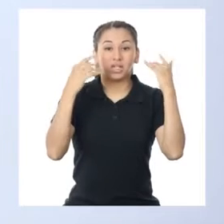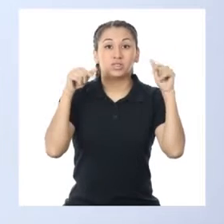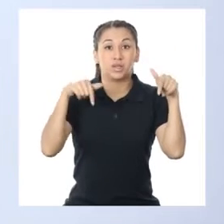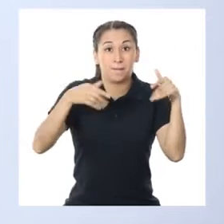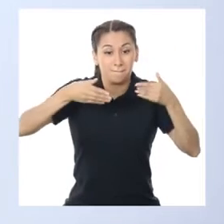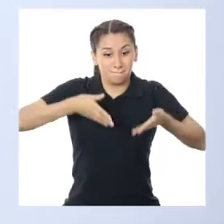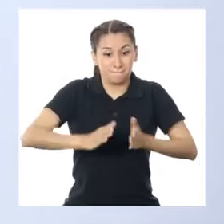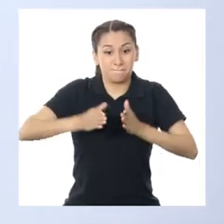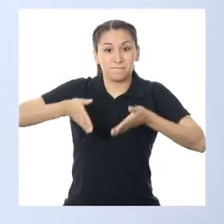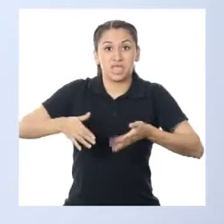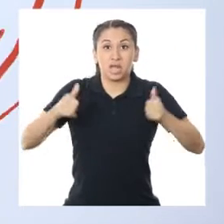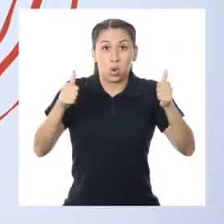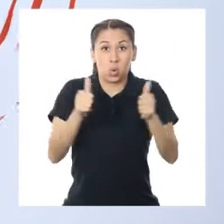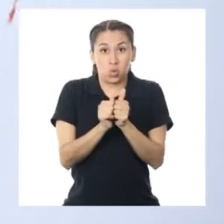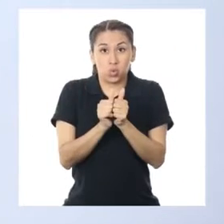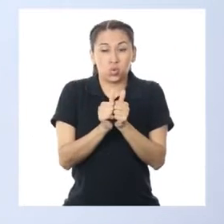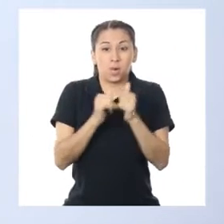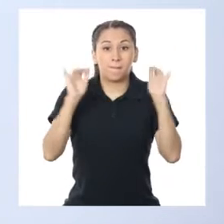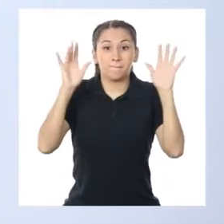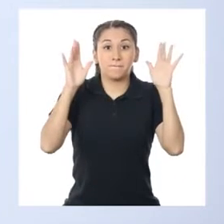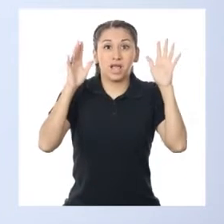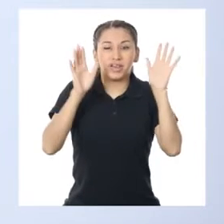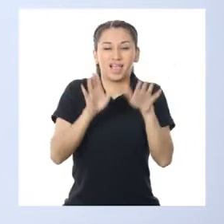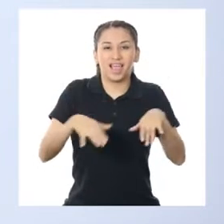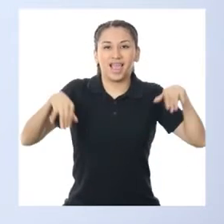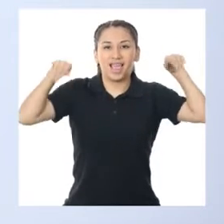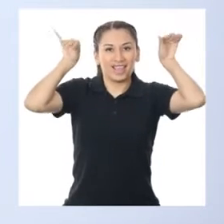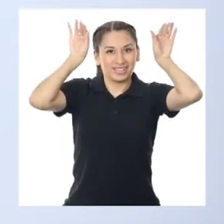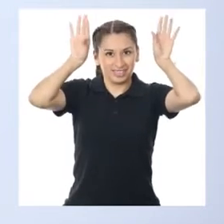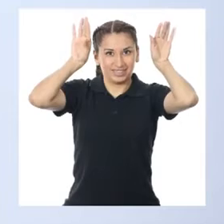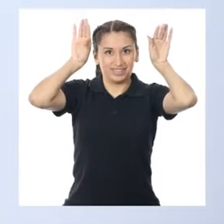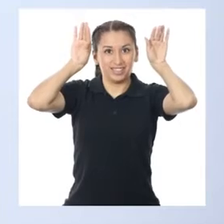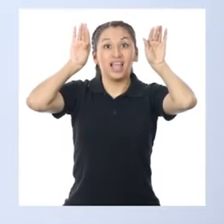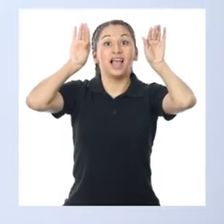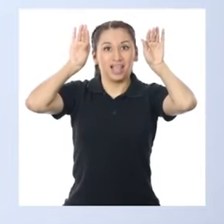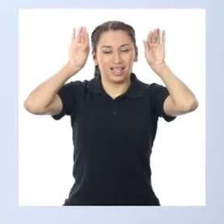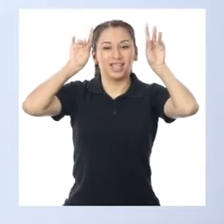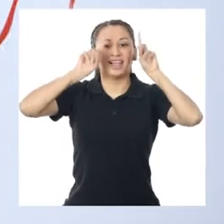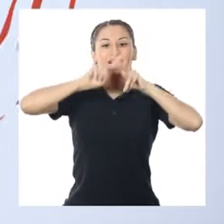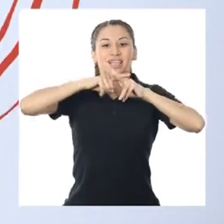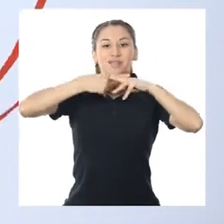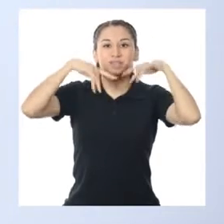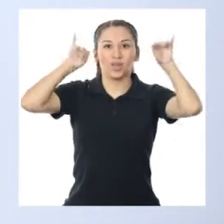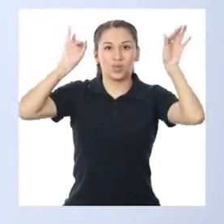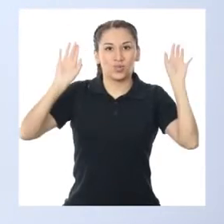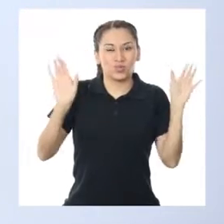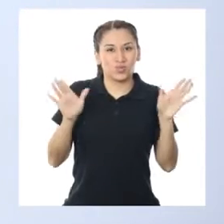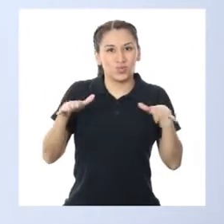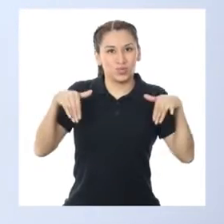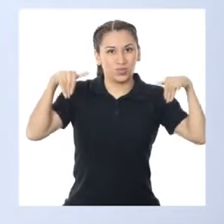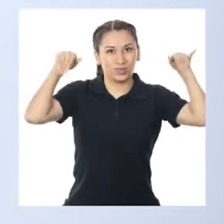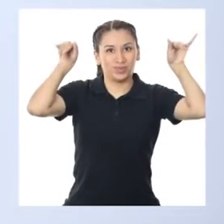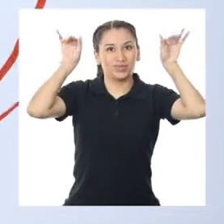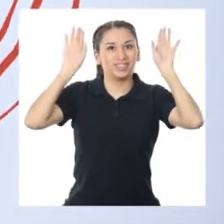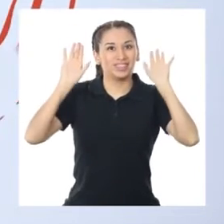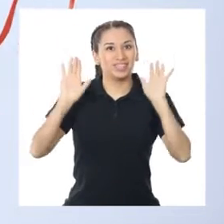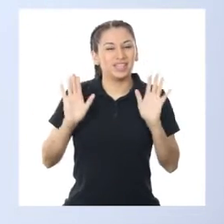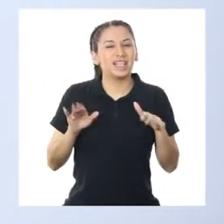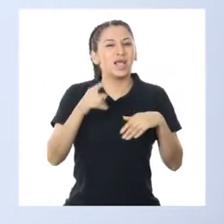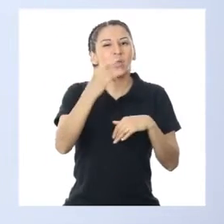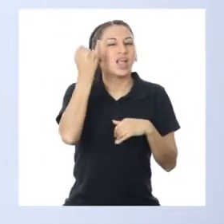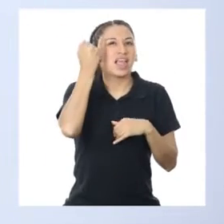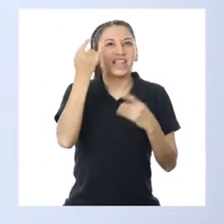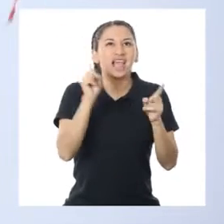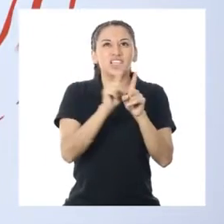con las piernas juntas y las manos arriba. ¡Eso es! Y empezamos a mover los brazos. Como si